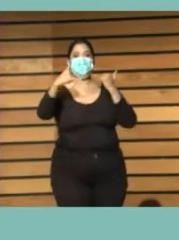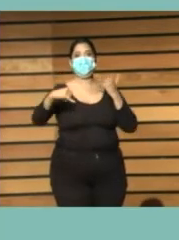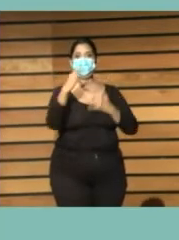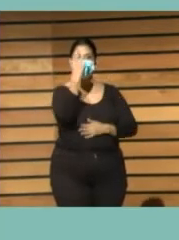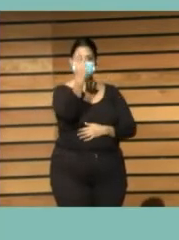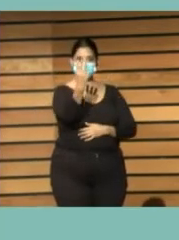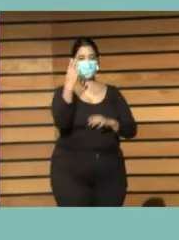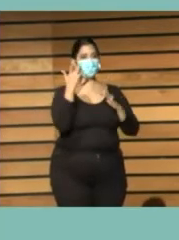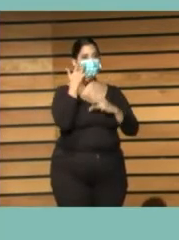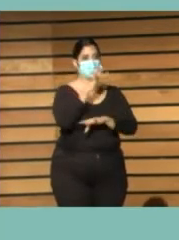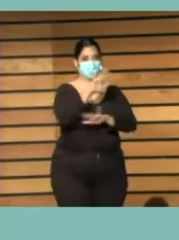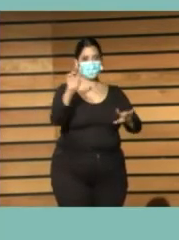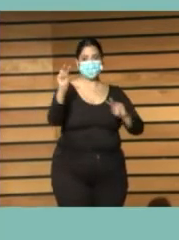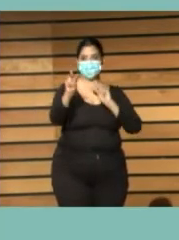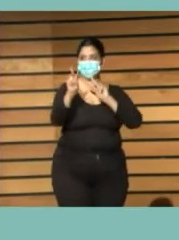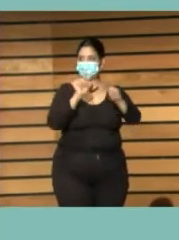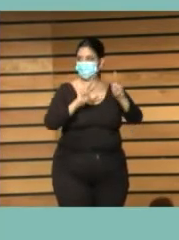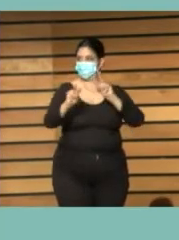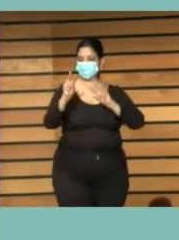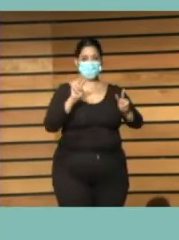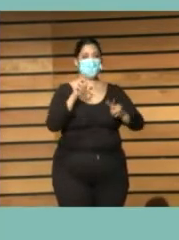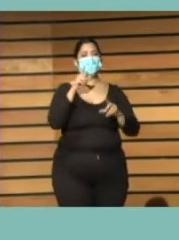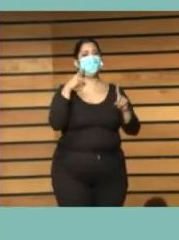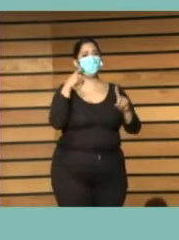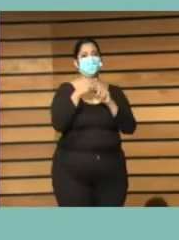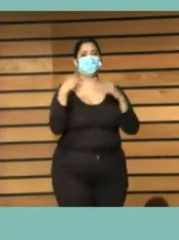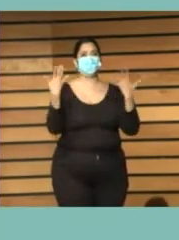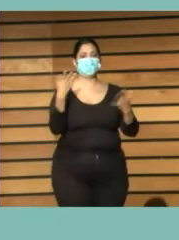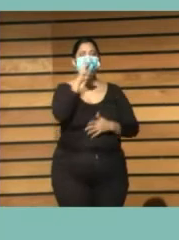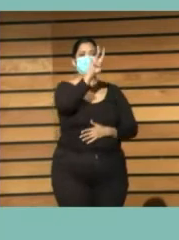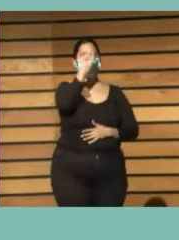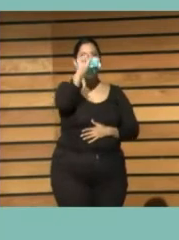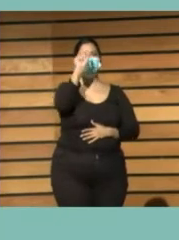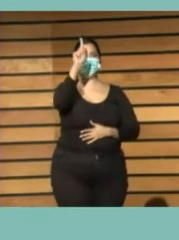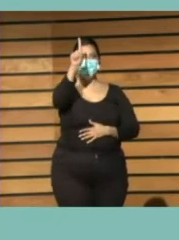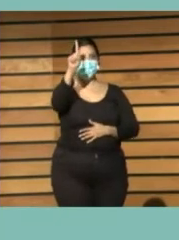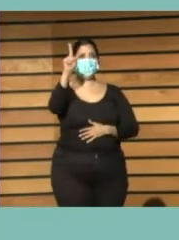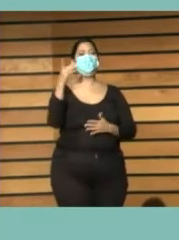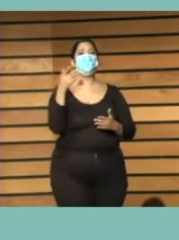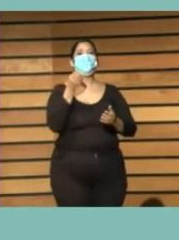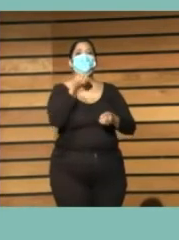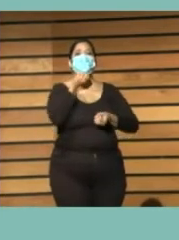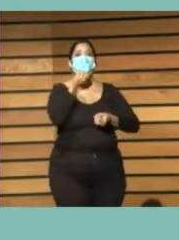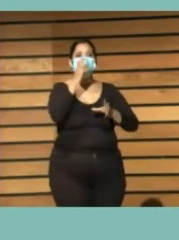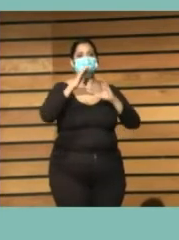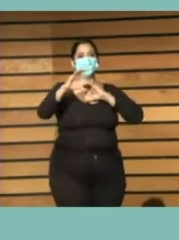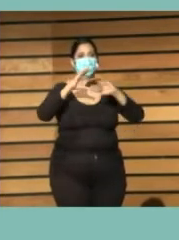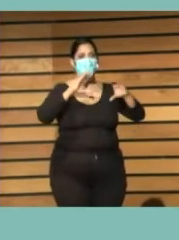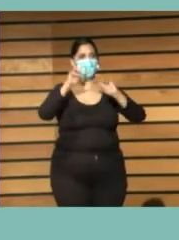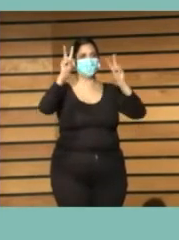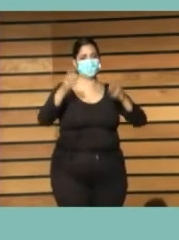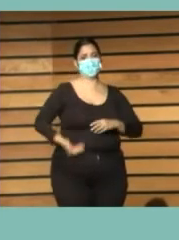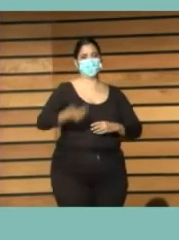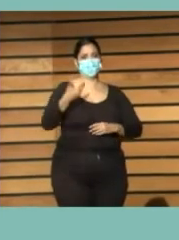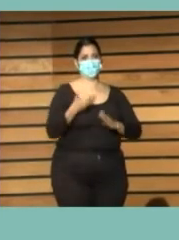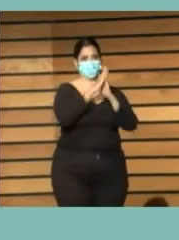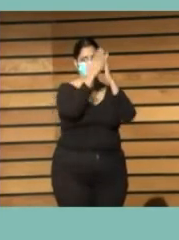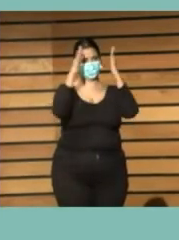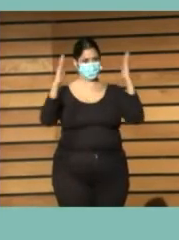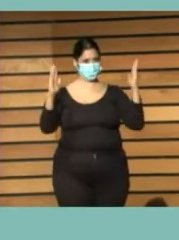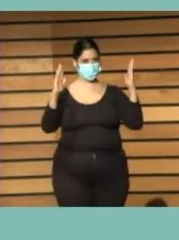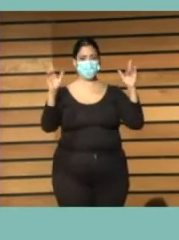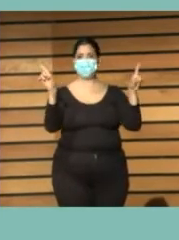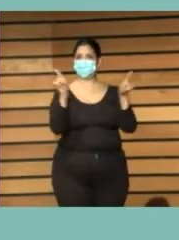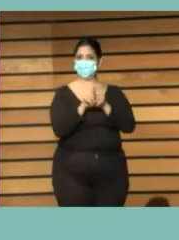de las bibliotecas, especialmente el objetivo 3.1 comunicar el valor de la biblioteca. Asimismo, se relaciona con el